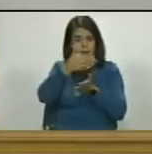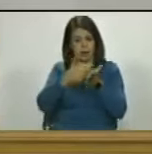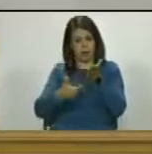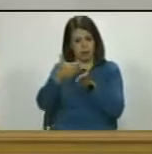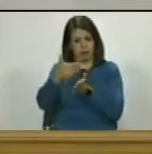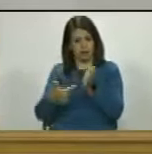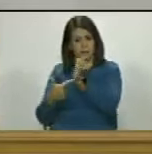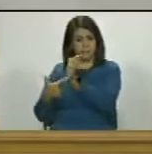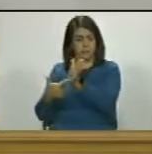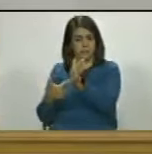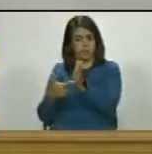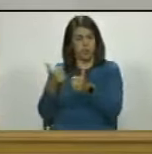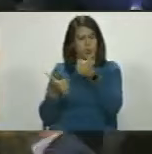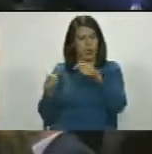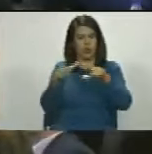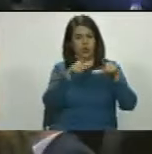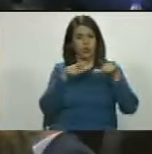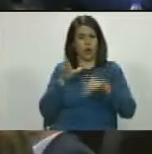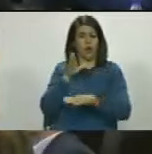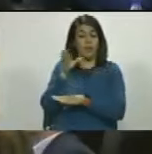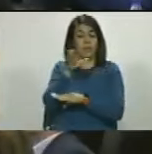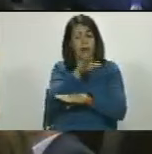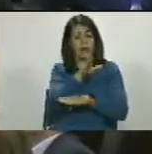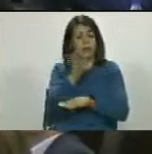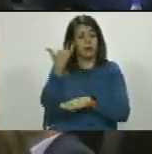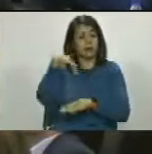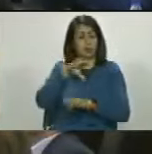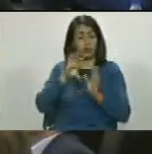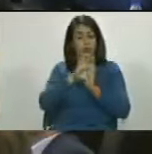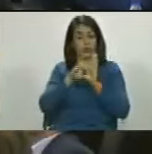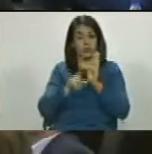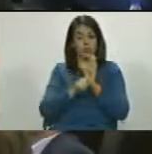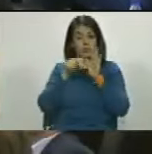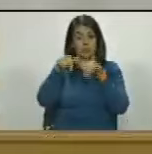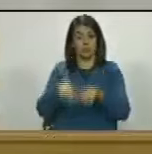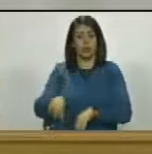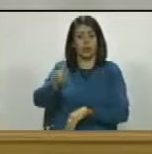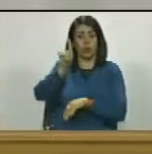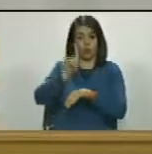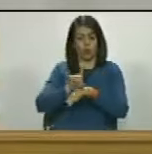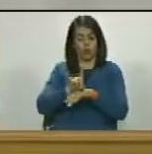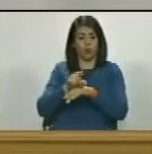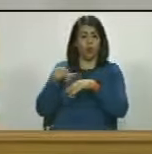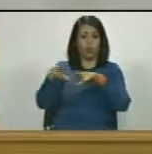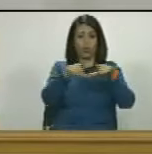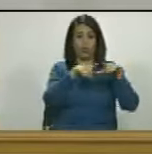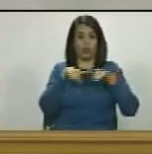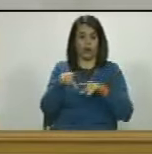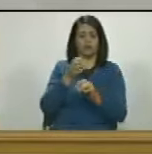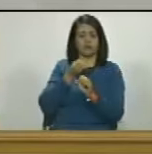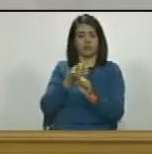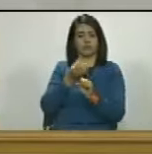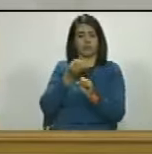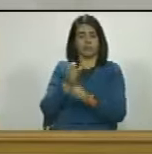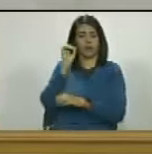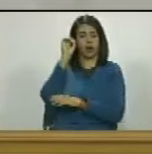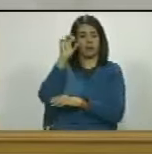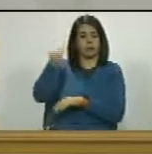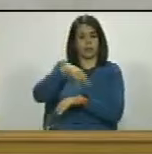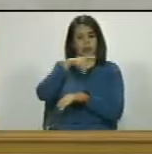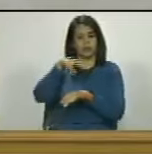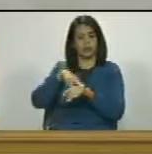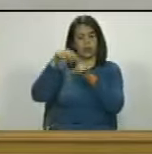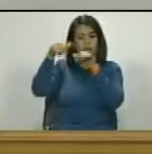¿cuál es la sede? porque según esta constitución la única sede que existe del parlamento nacional